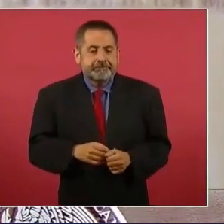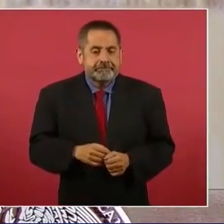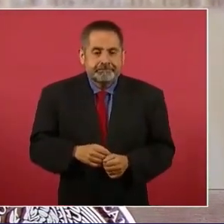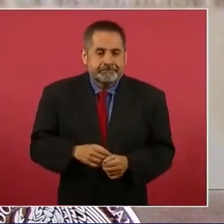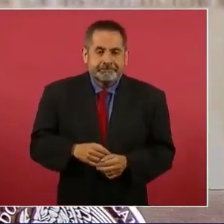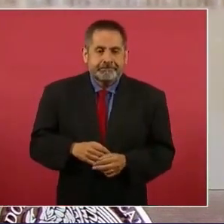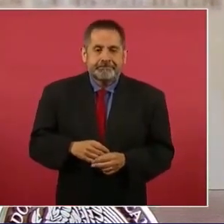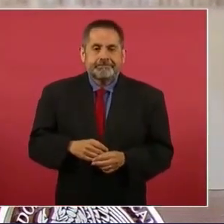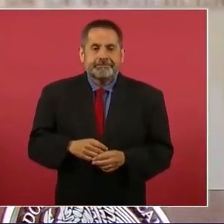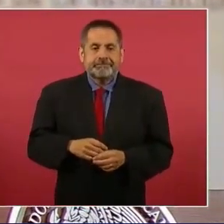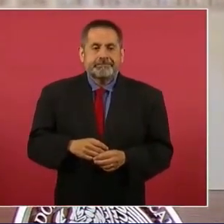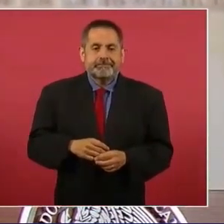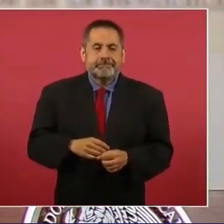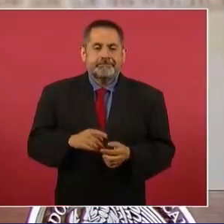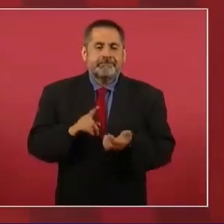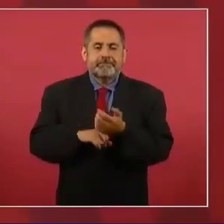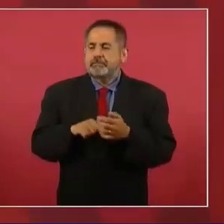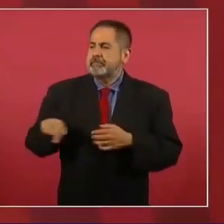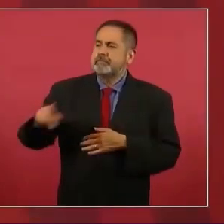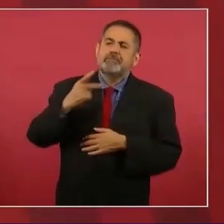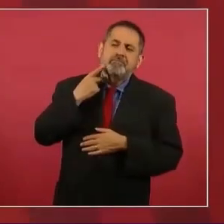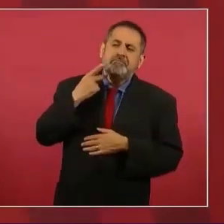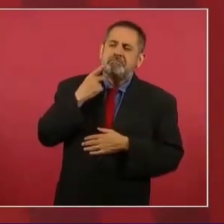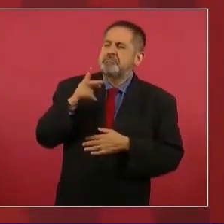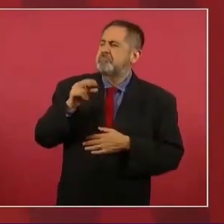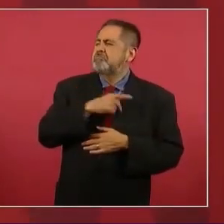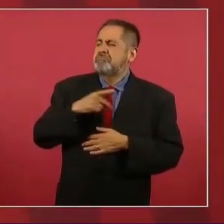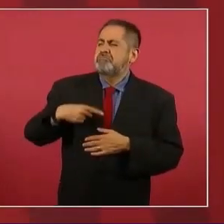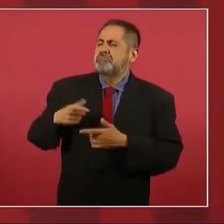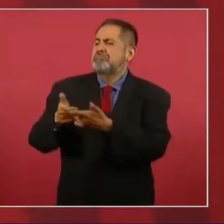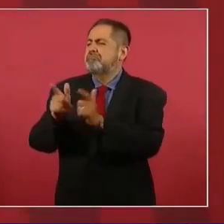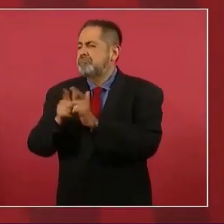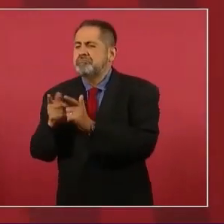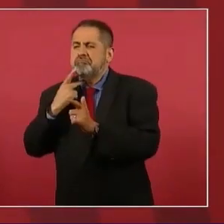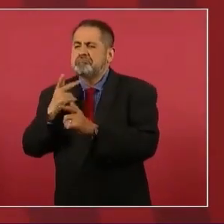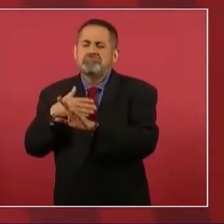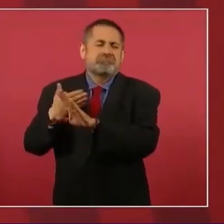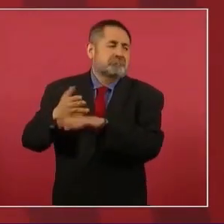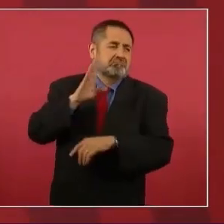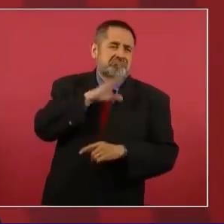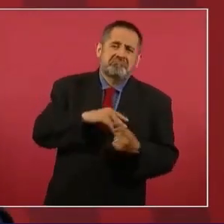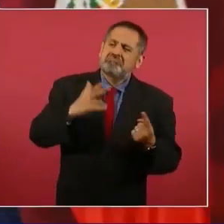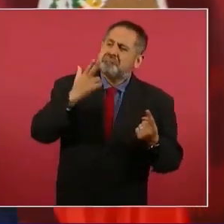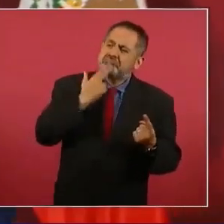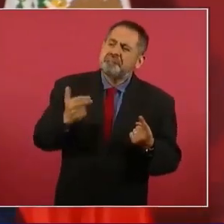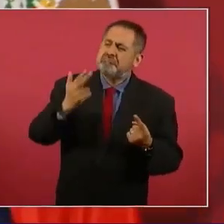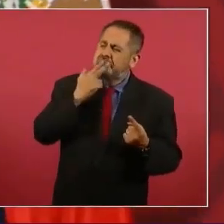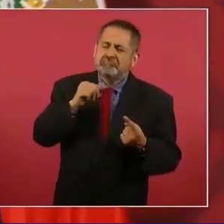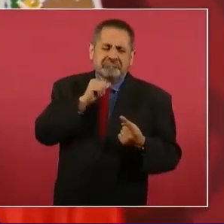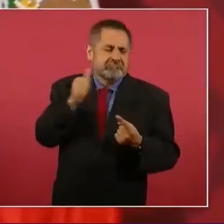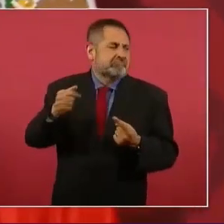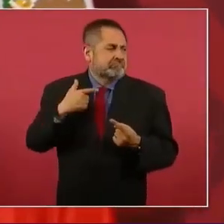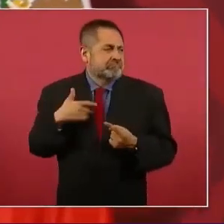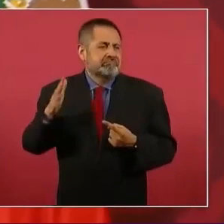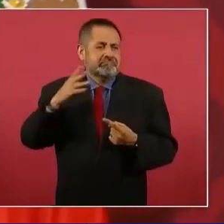Por la política antipartidista, la política en contra